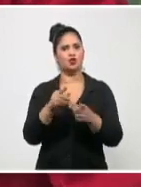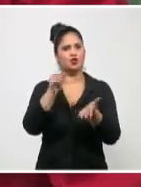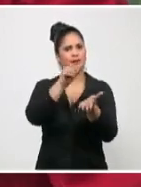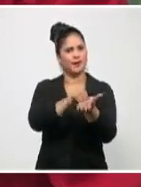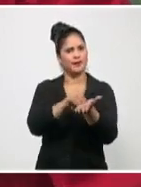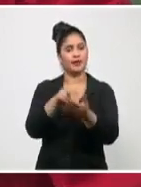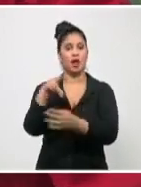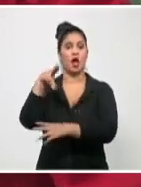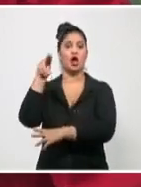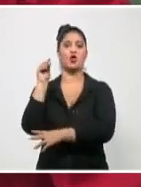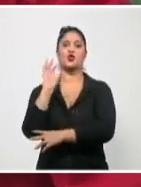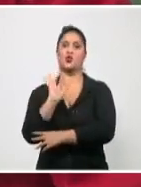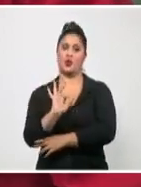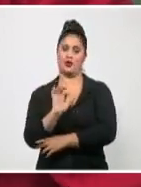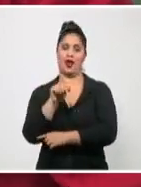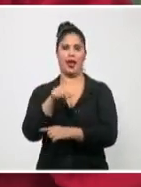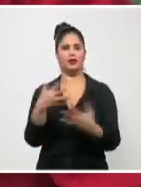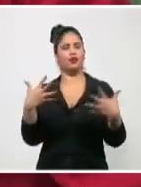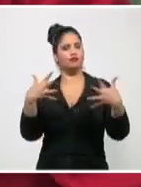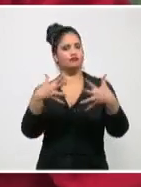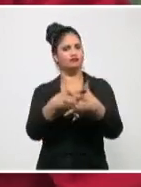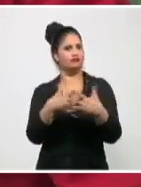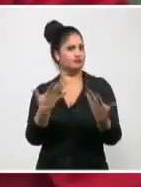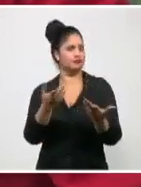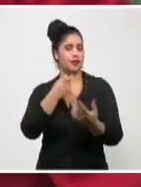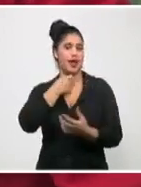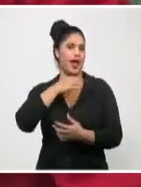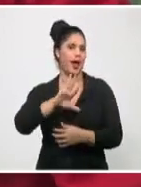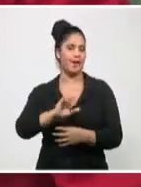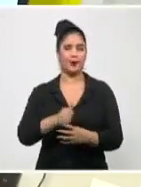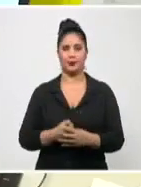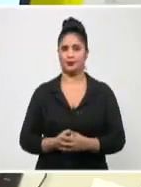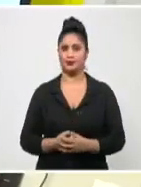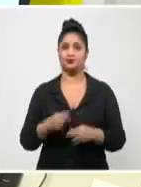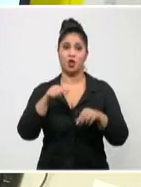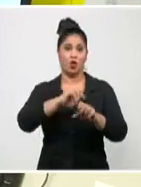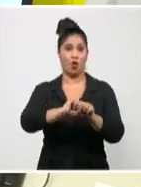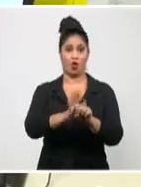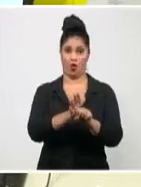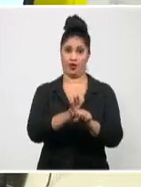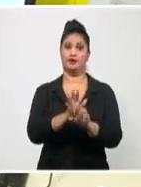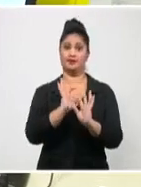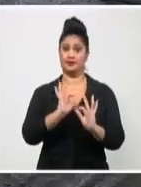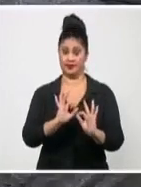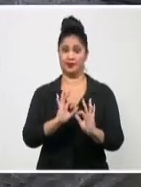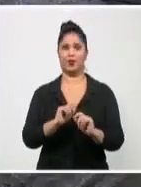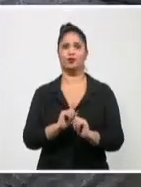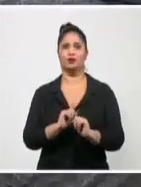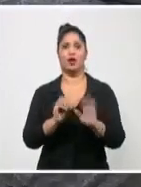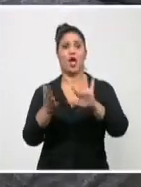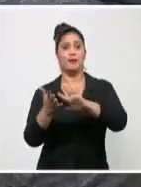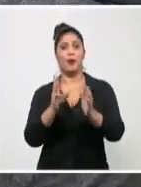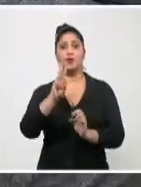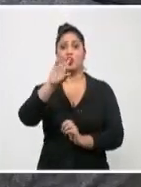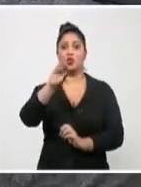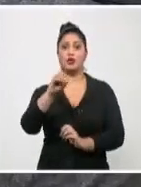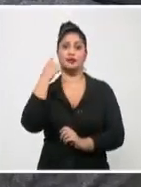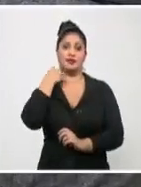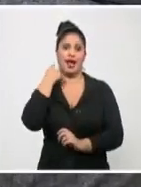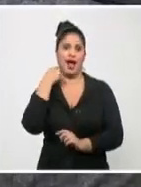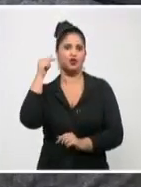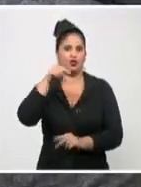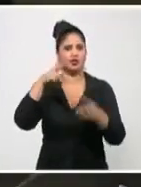fenómeno de la emergencia. En este caso, por ejemplo, el caso de la COVID. La experiencia de casi 30 años de los